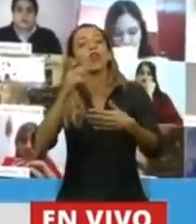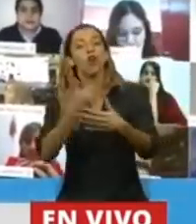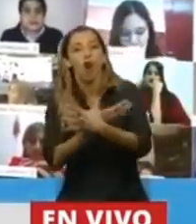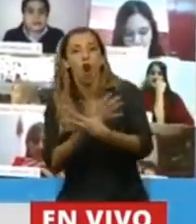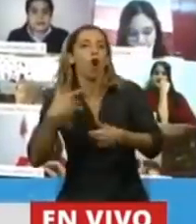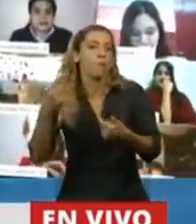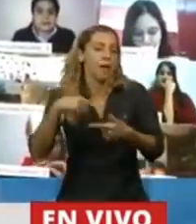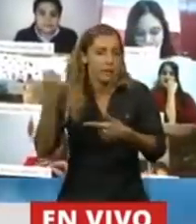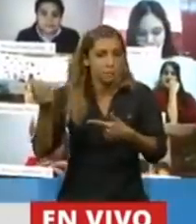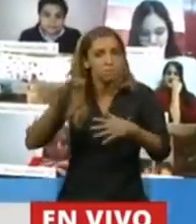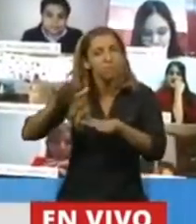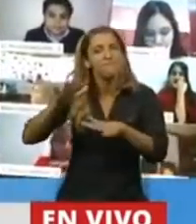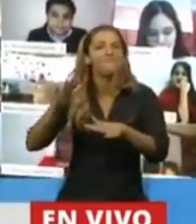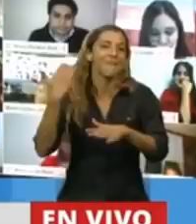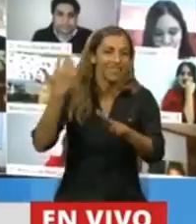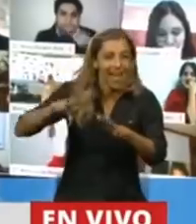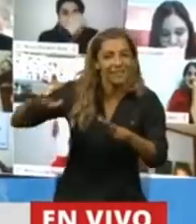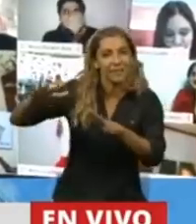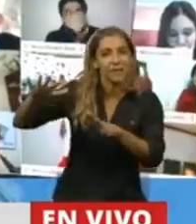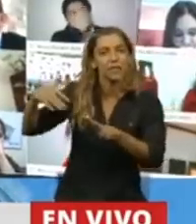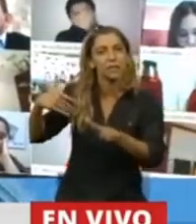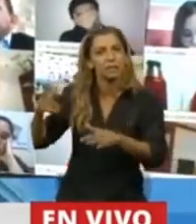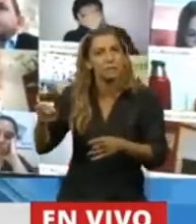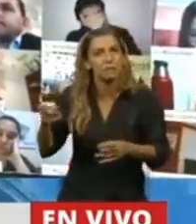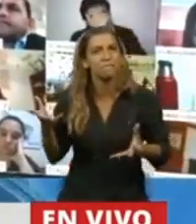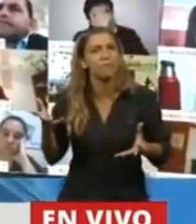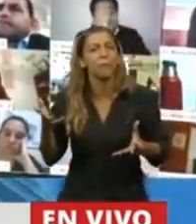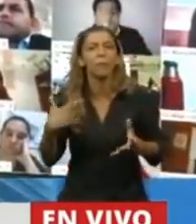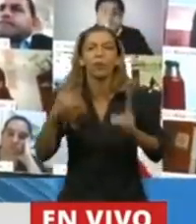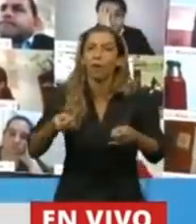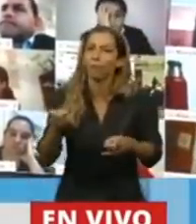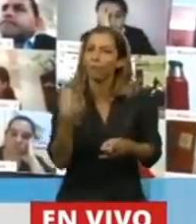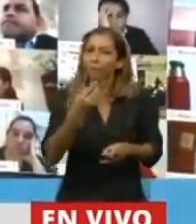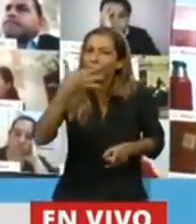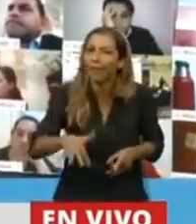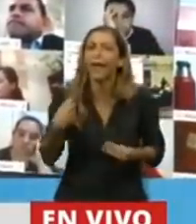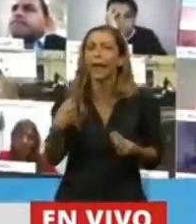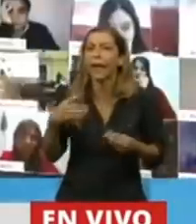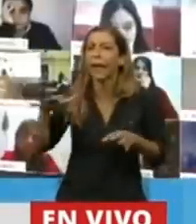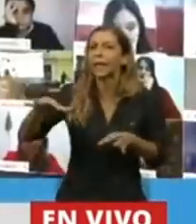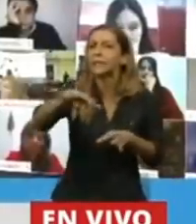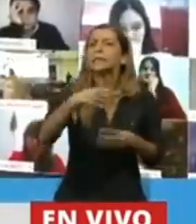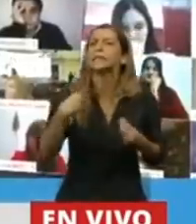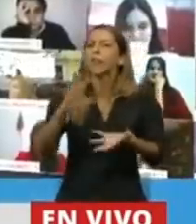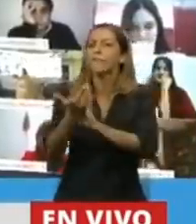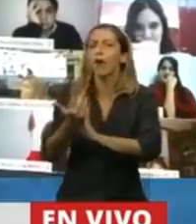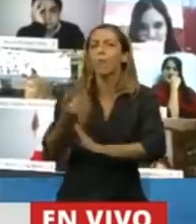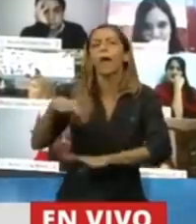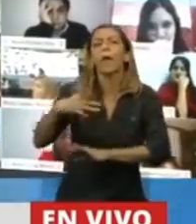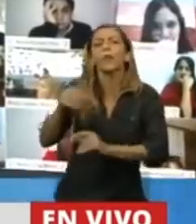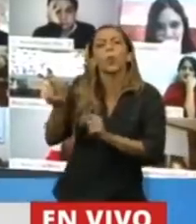qué pasa, también son las formas y estilos de vida. Tenemos que hacer una Argentina. Mira, hay un proyecto del diputado preopinante